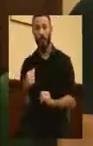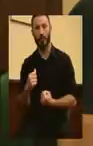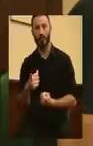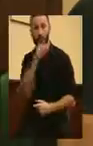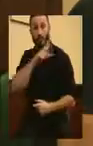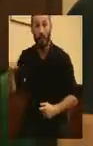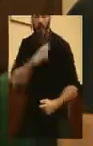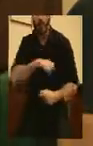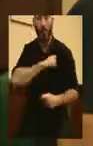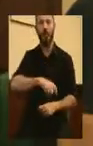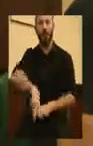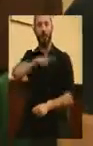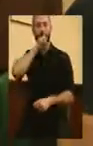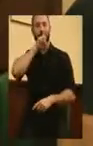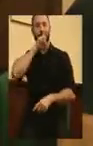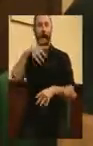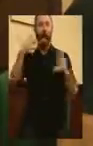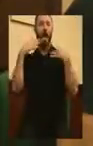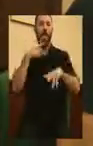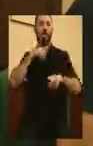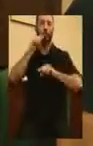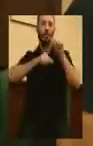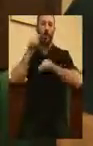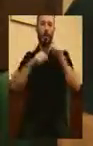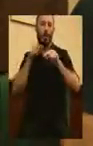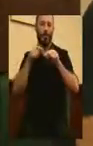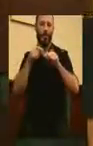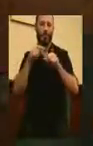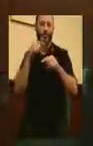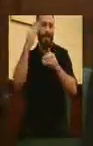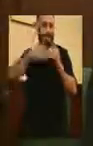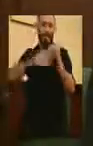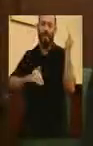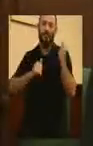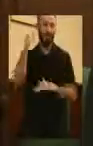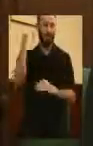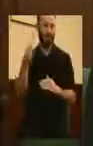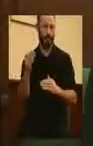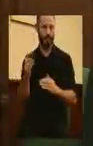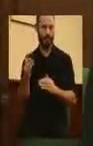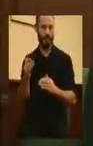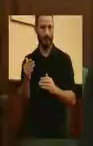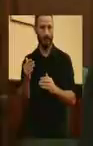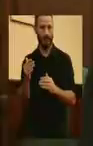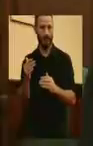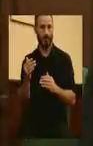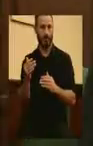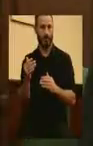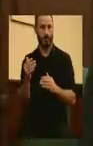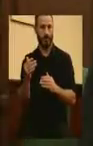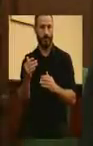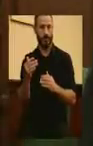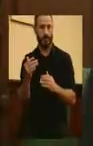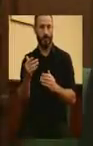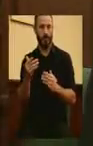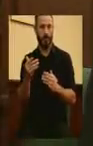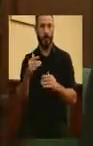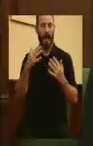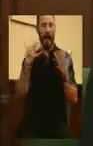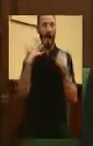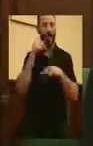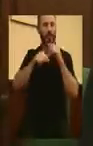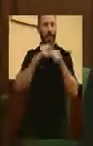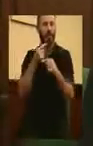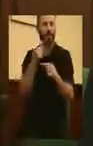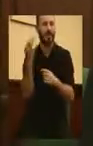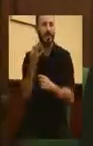contaminado depende de los umbrales que se fijen para determinar qué es y qué no es aire contaminado.